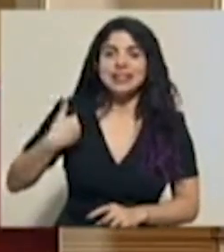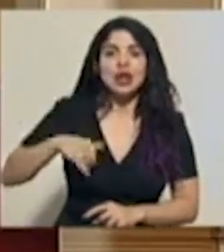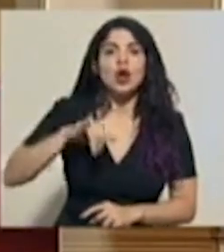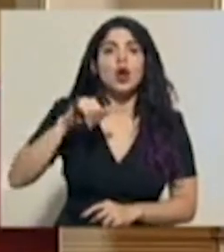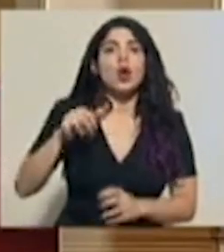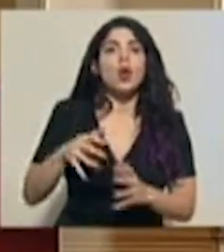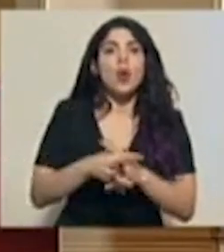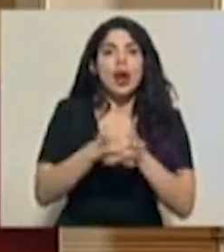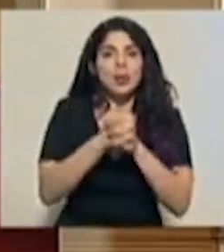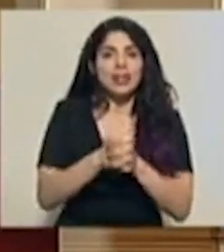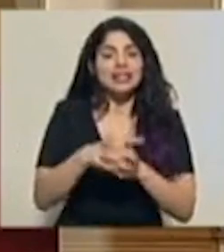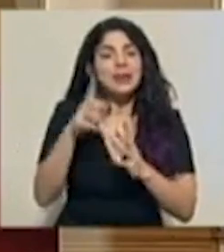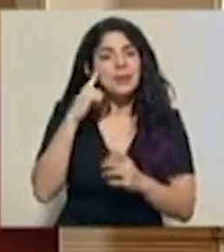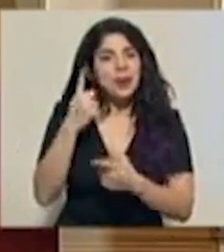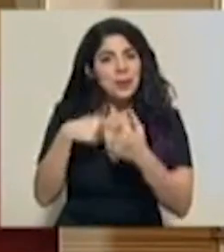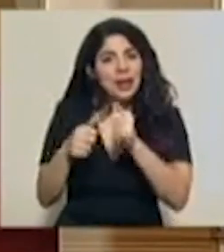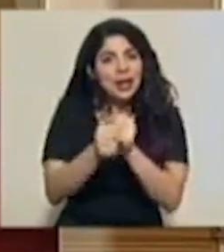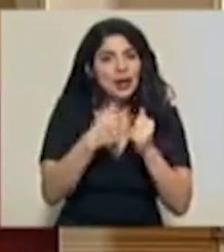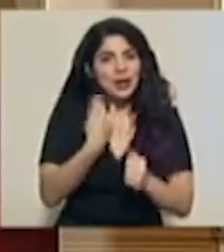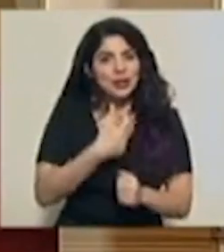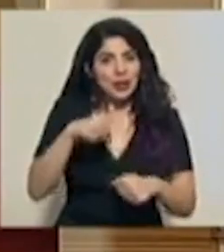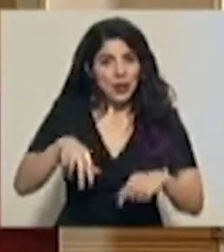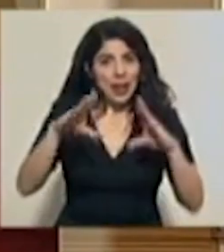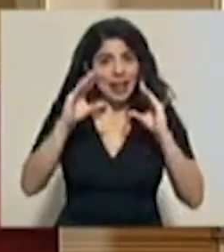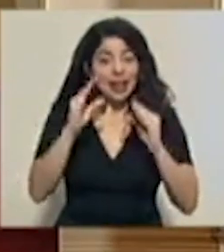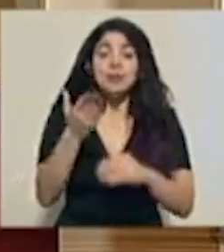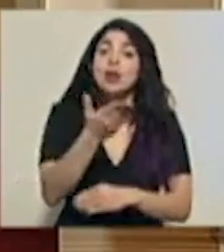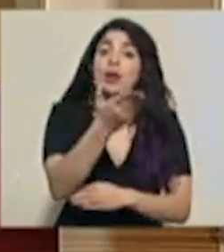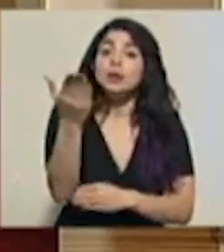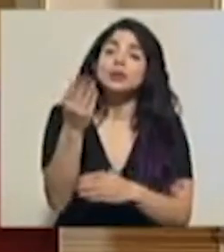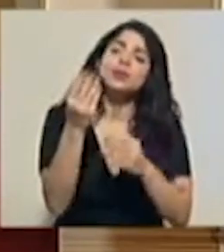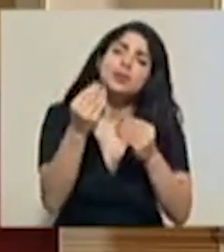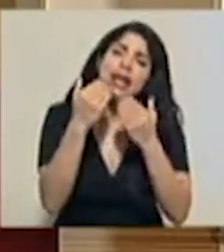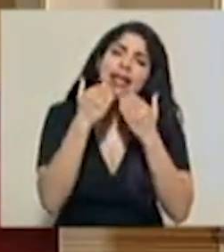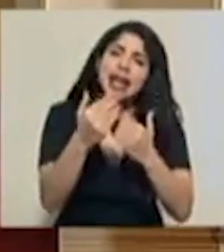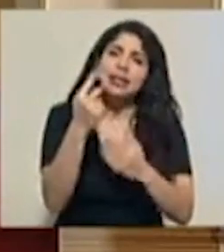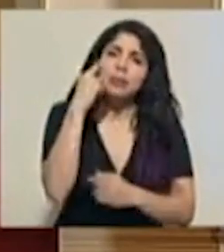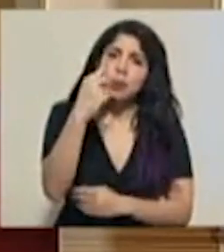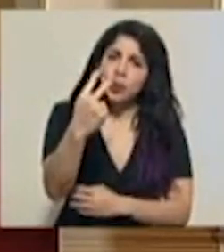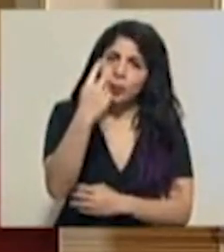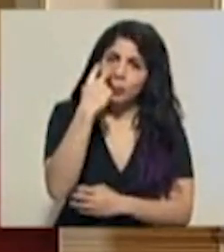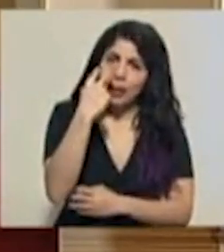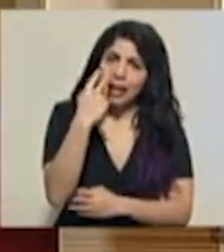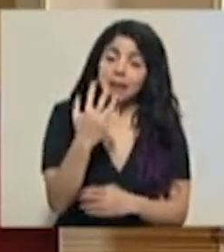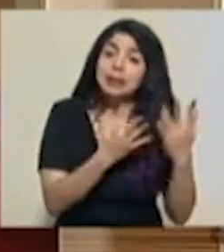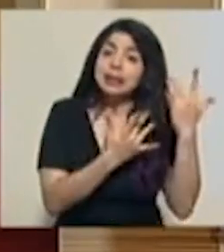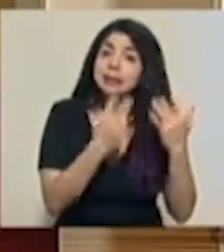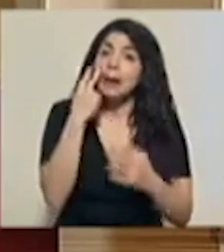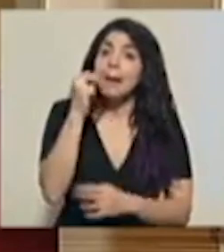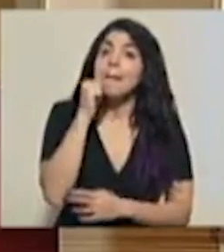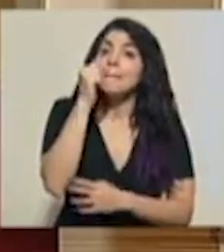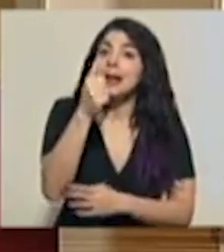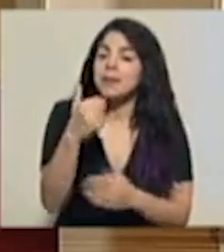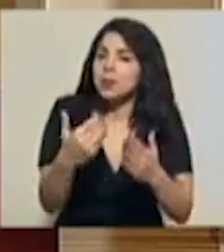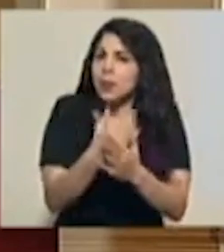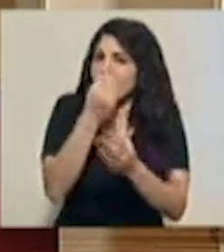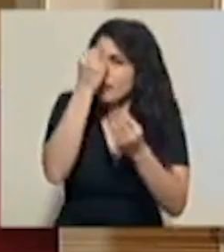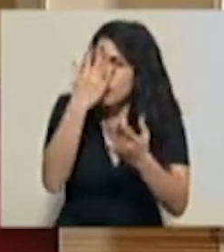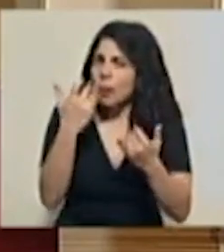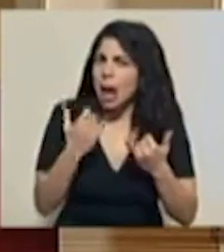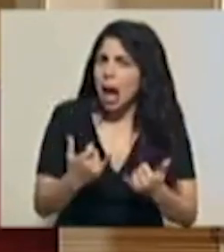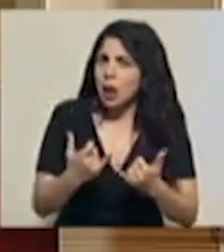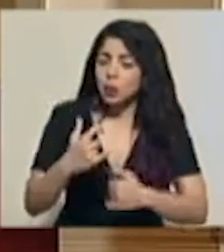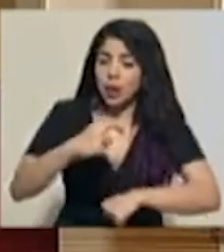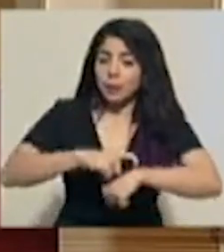Bermúdez, por acompañarnos esta tarde. A ustedes, muchas gracias por sintonizarnos. Los esperamos mañana con una nueva actualización al